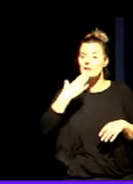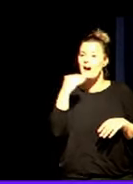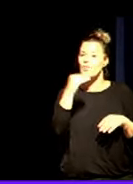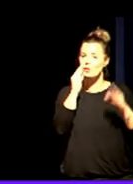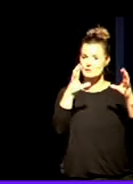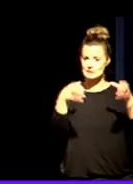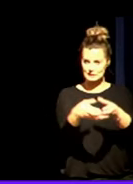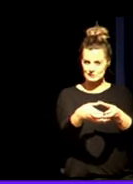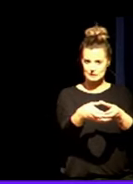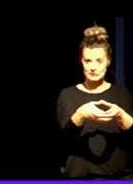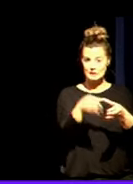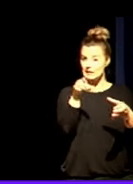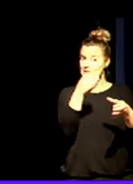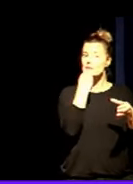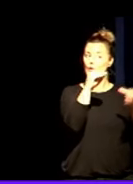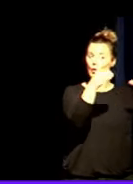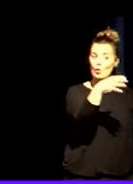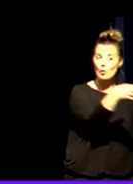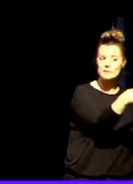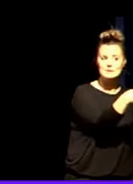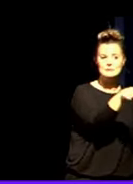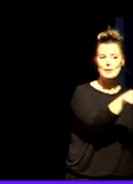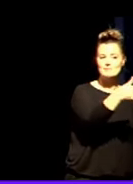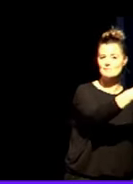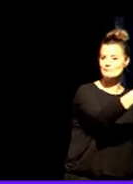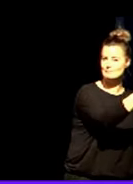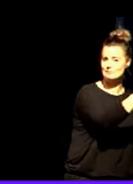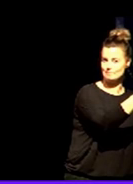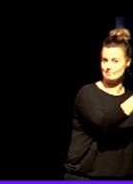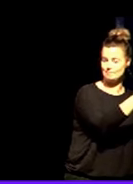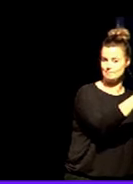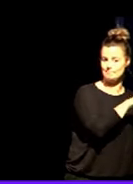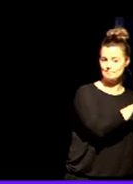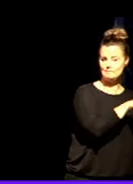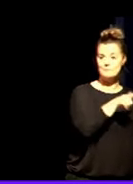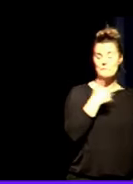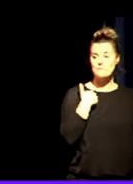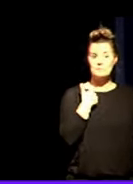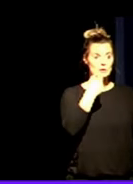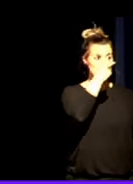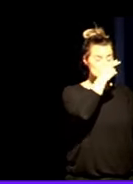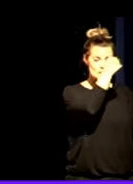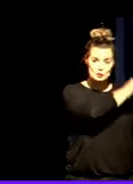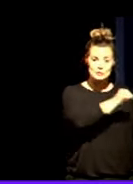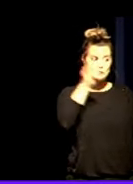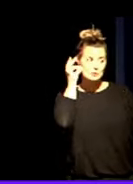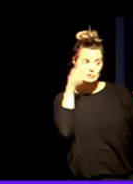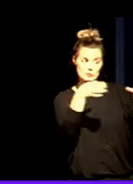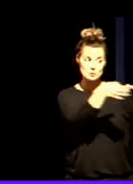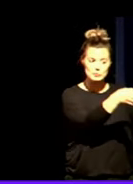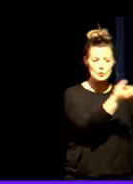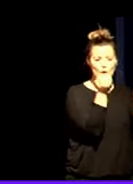es una población vulnerable y precisamente existe porque esos chicos y esas chicas que tienen conductas suicidas